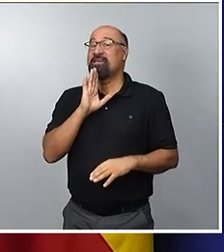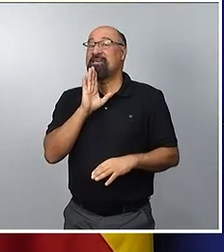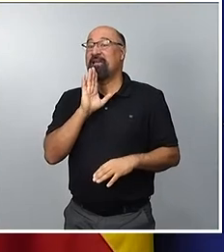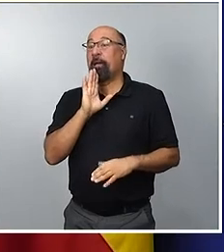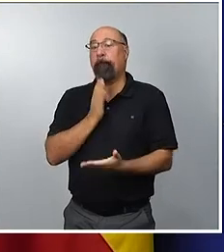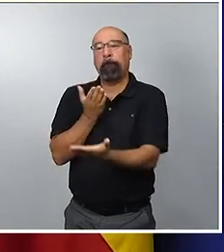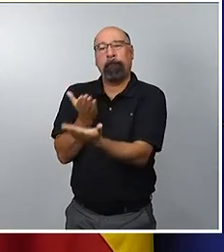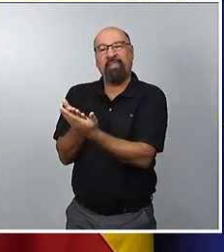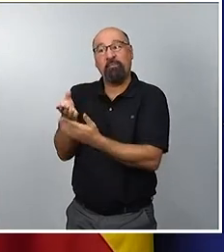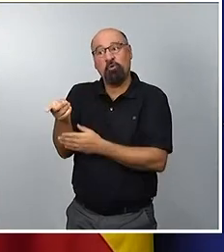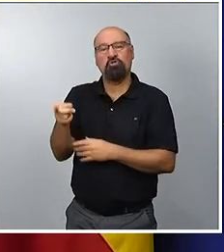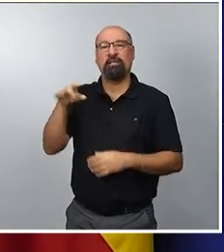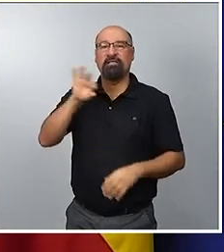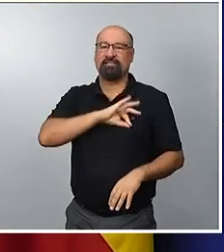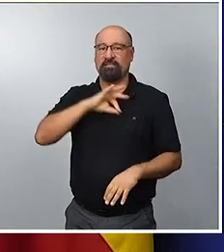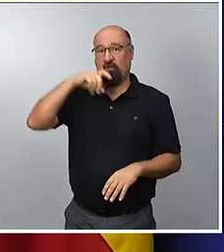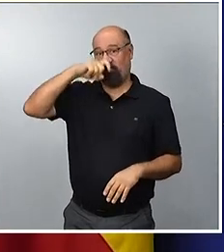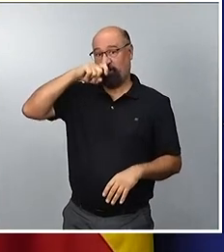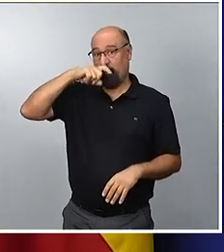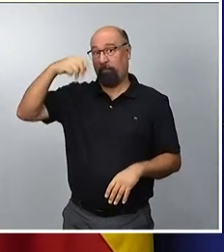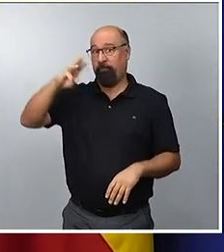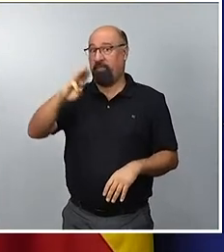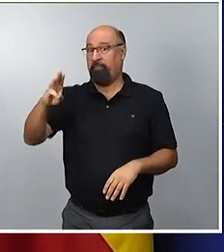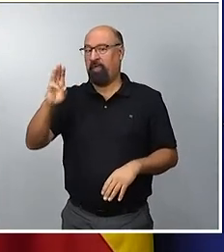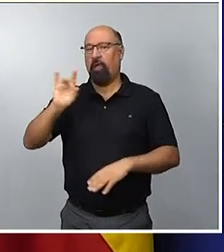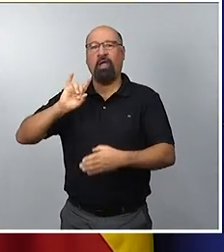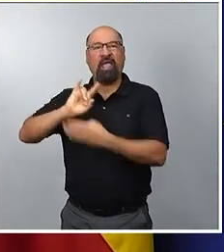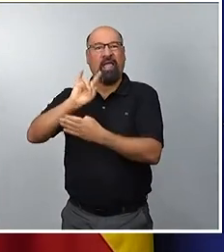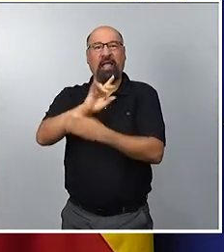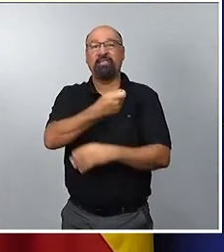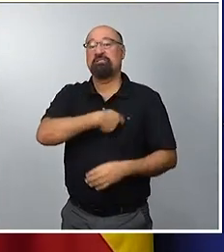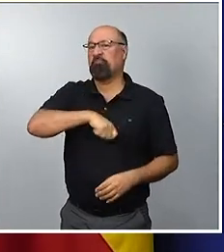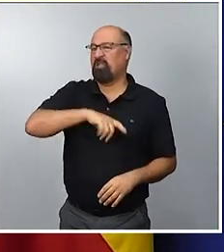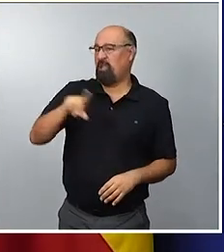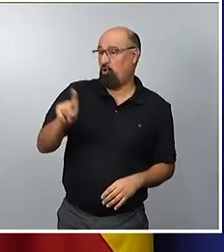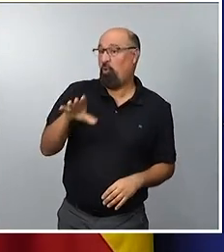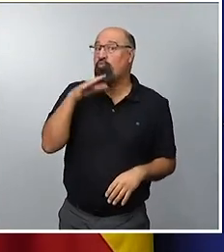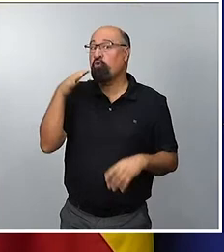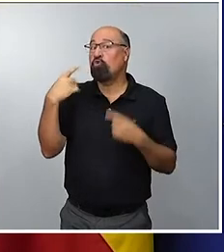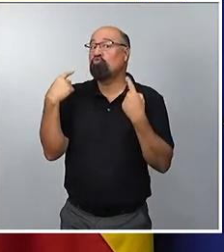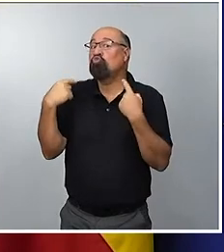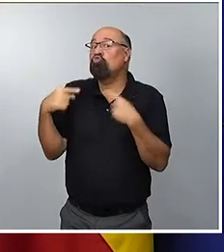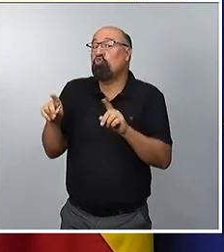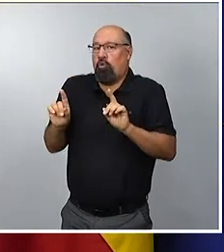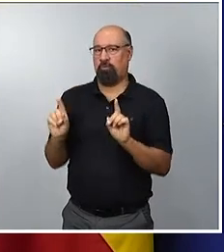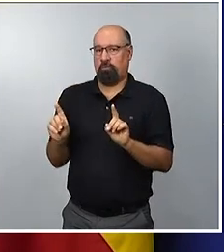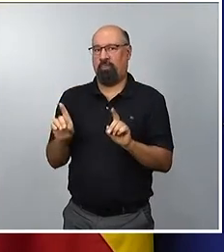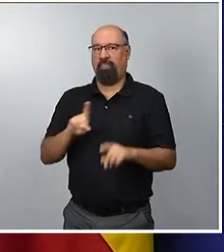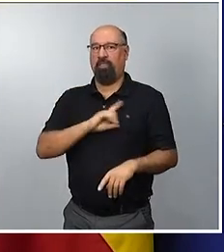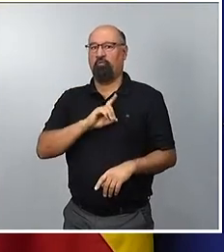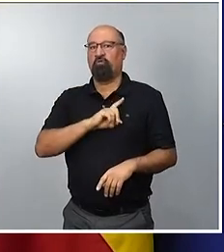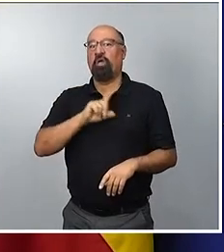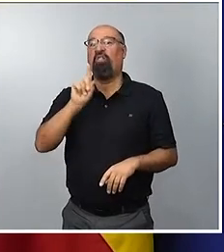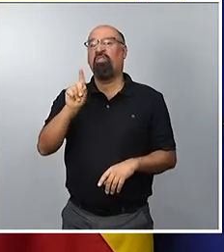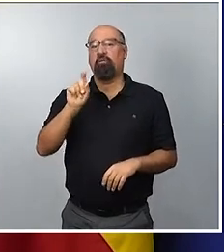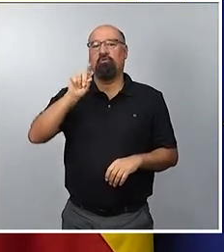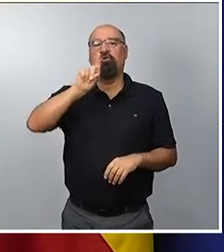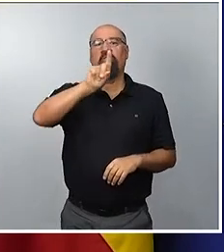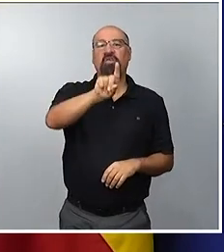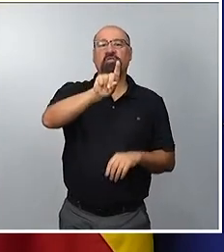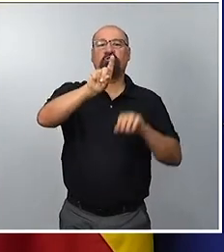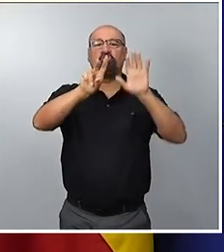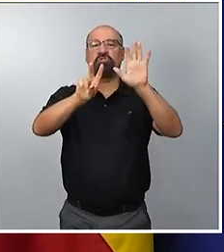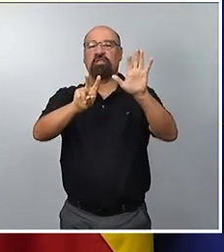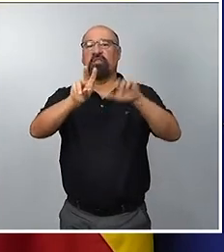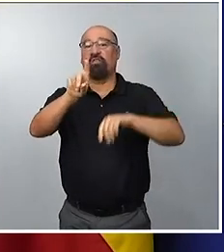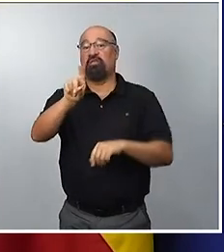España. Él no tiene más que 172 diputados, y eso implica que no tiene mayoría para ser